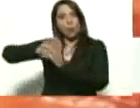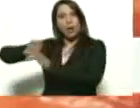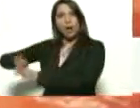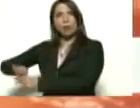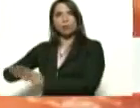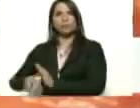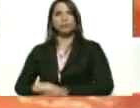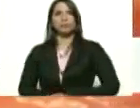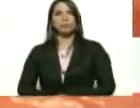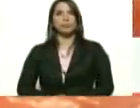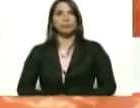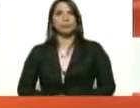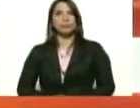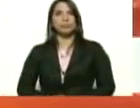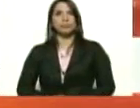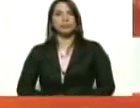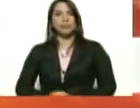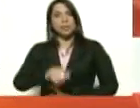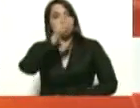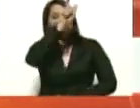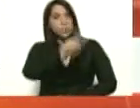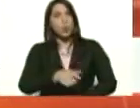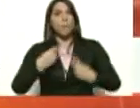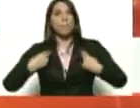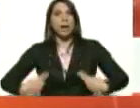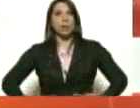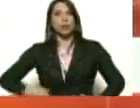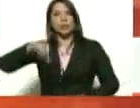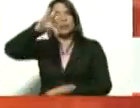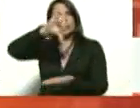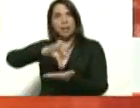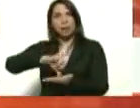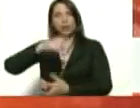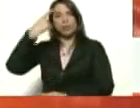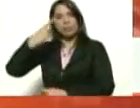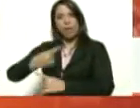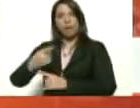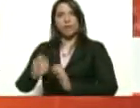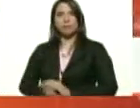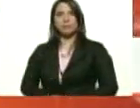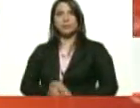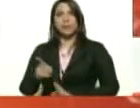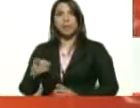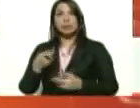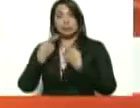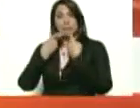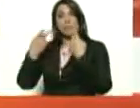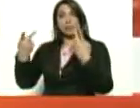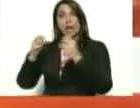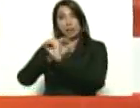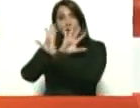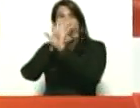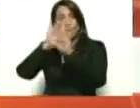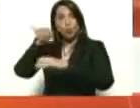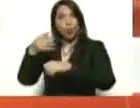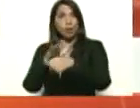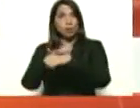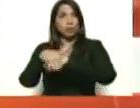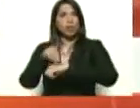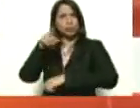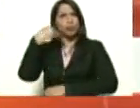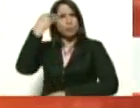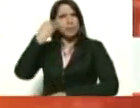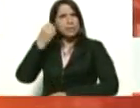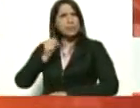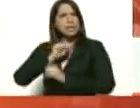un lado y poniendo al ser humano en el centro. ¿Ese mensaje está claro Jorge Rodríguez? ¿Tú crees que está